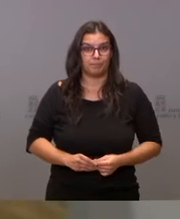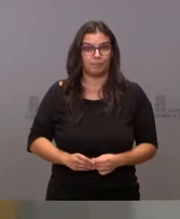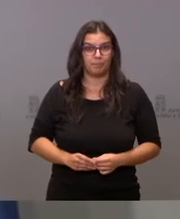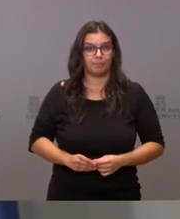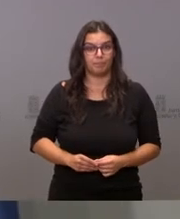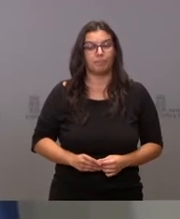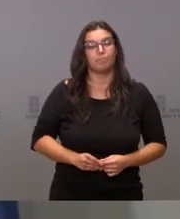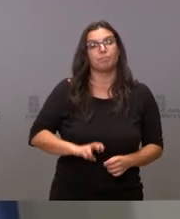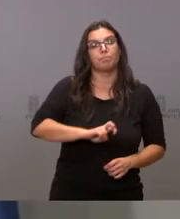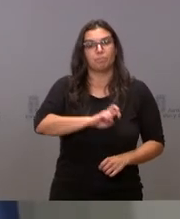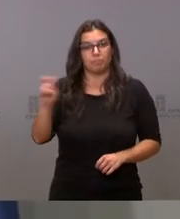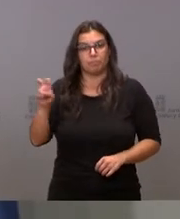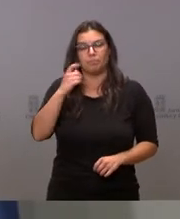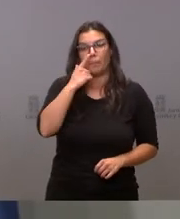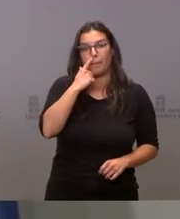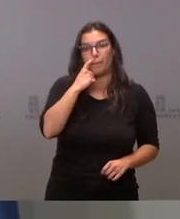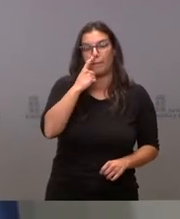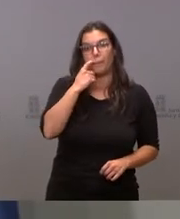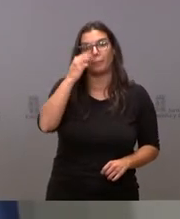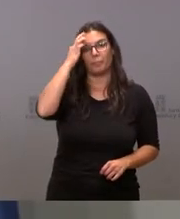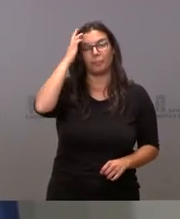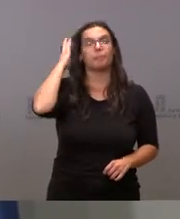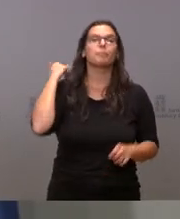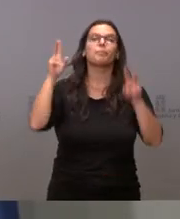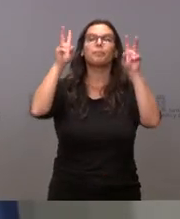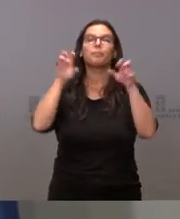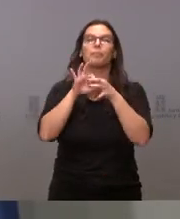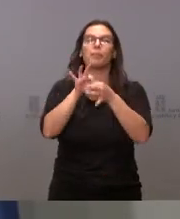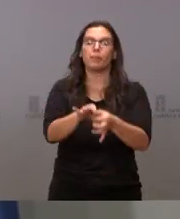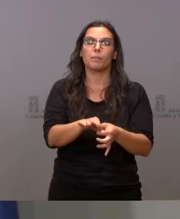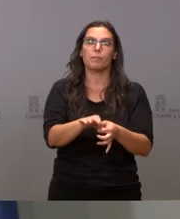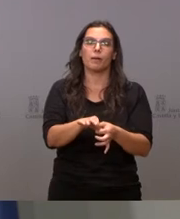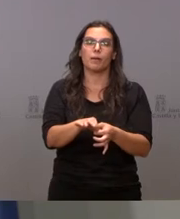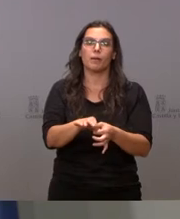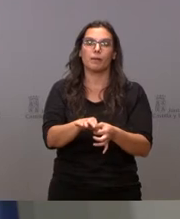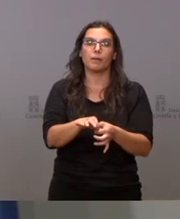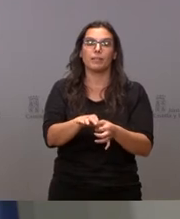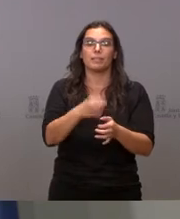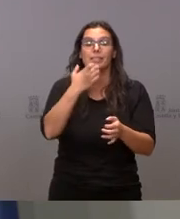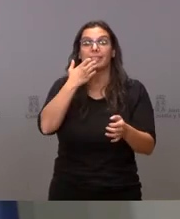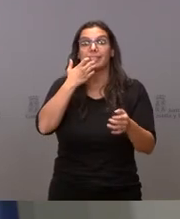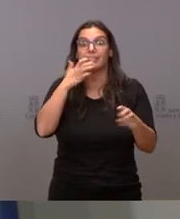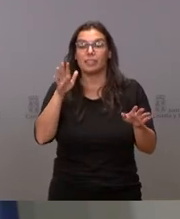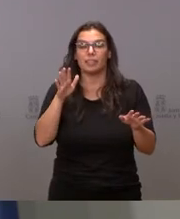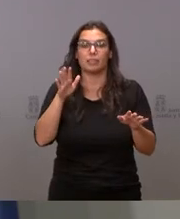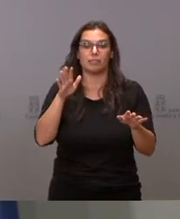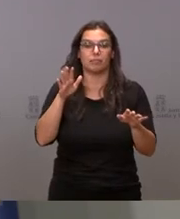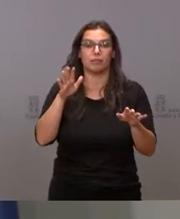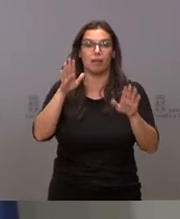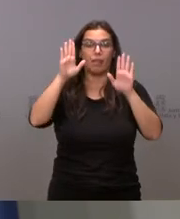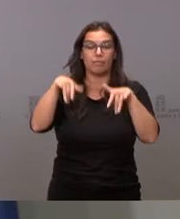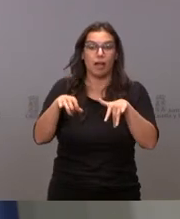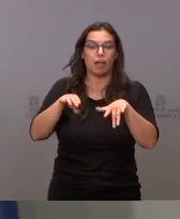Por otra parte, con respecto al asunto de la posible nueva ley de